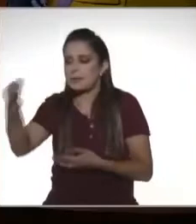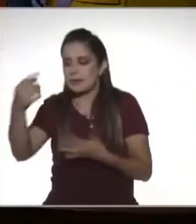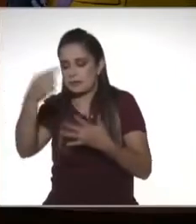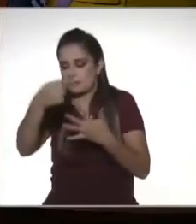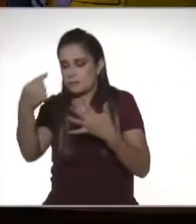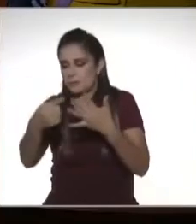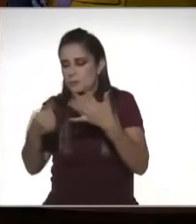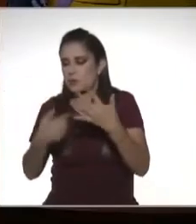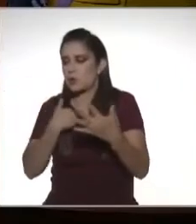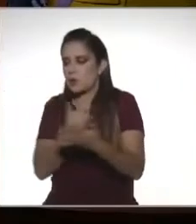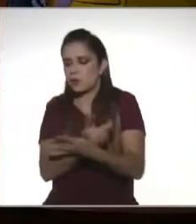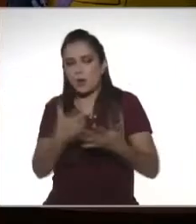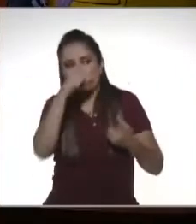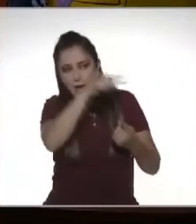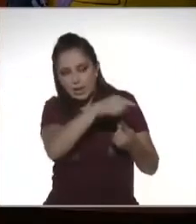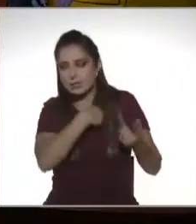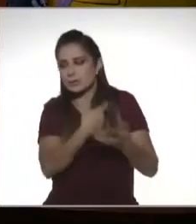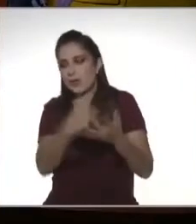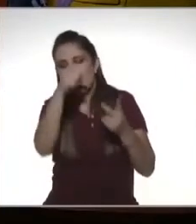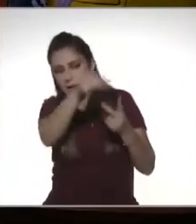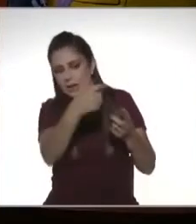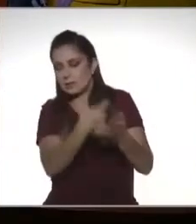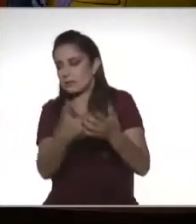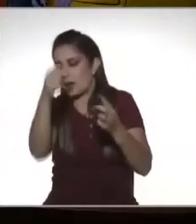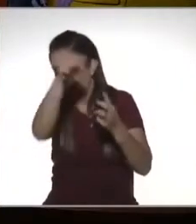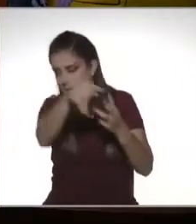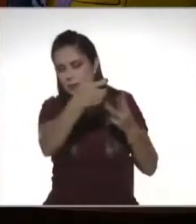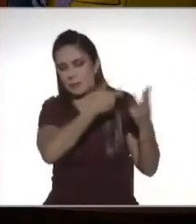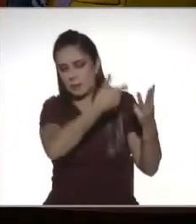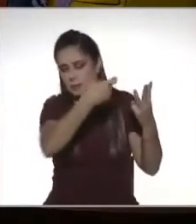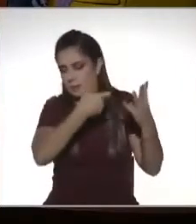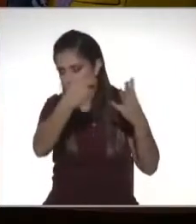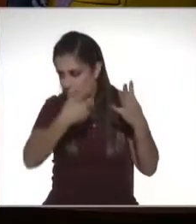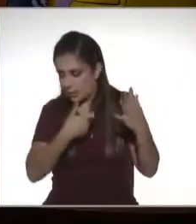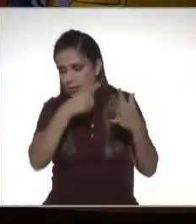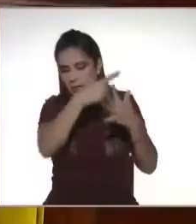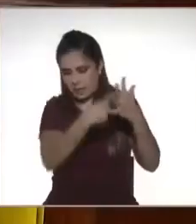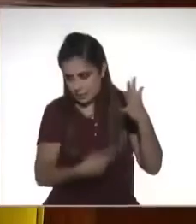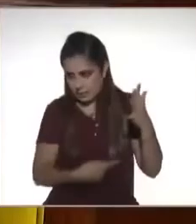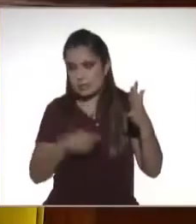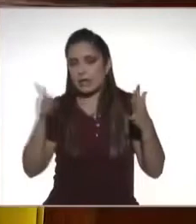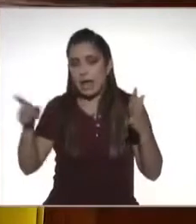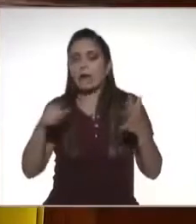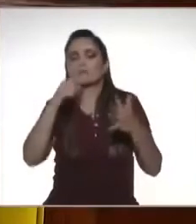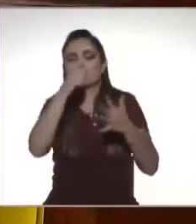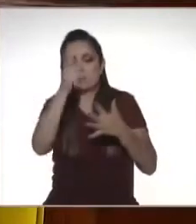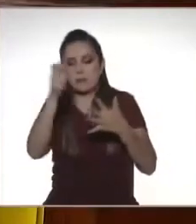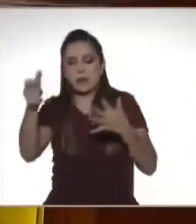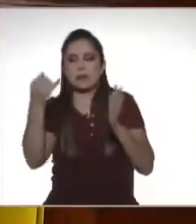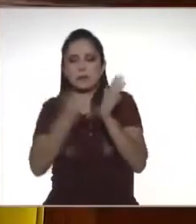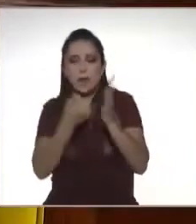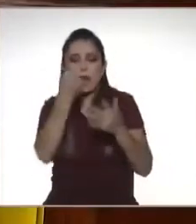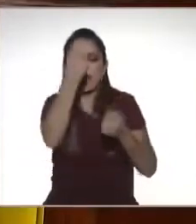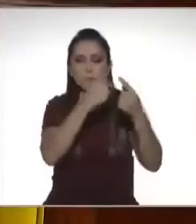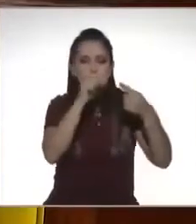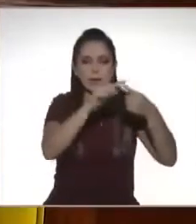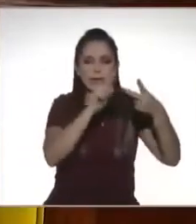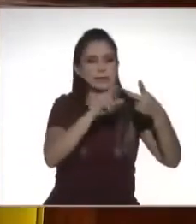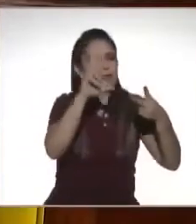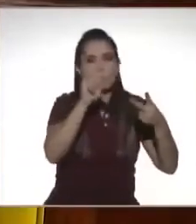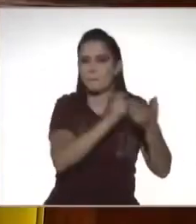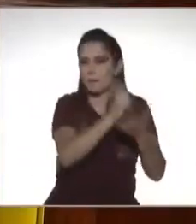en principio deben pagar impuestos. Ahora, ¿qué ocurre? Hay algunos ingresos que se clasifican como no pagan porque son